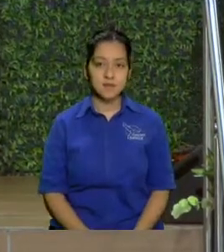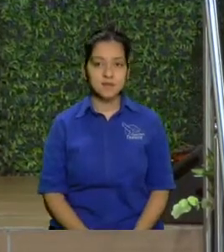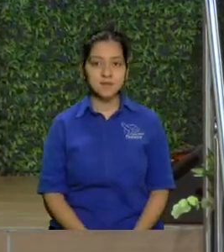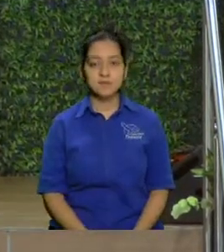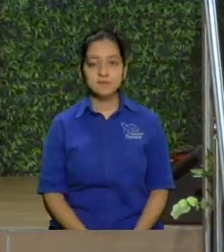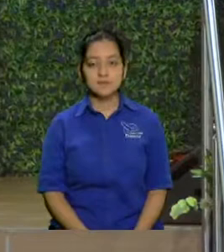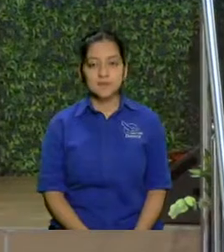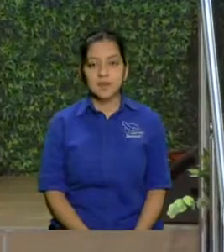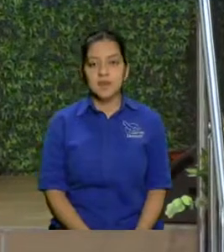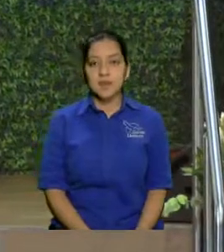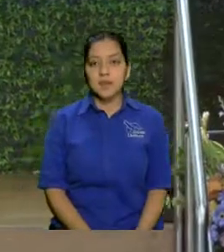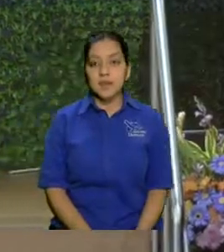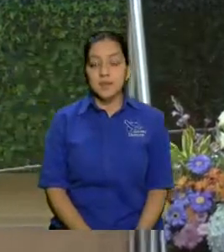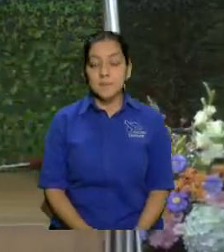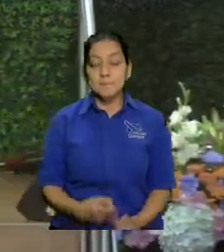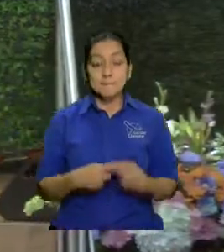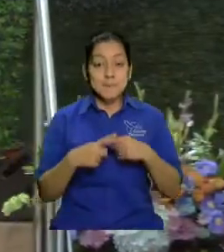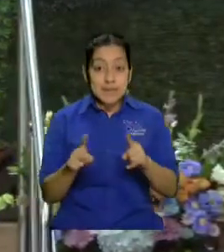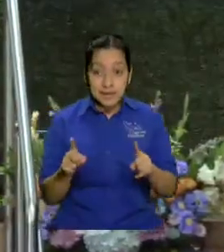pero